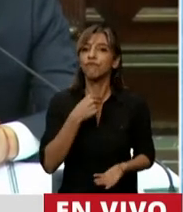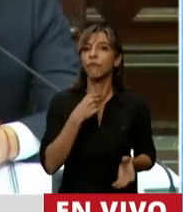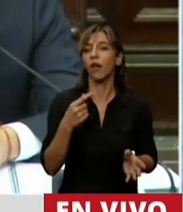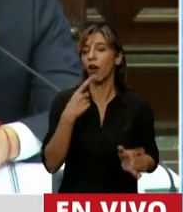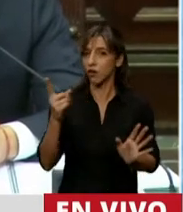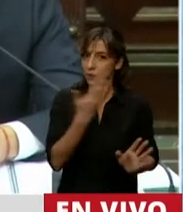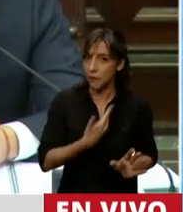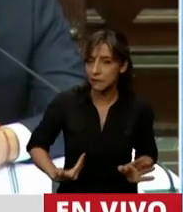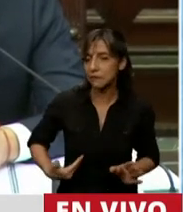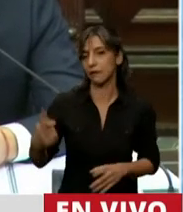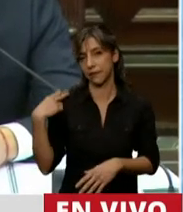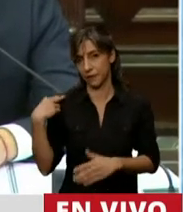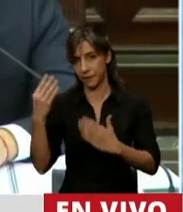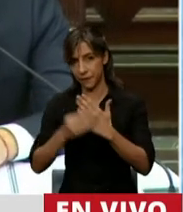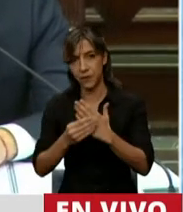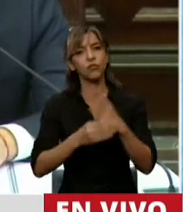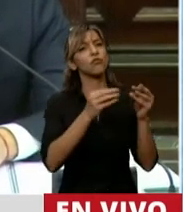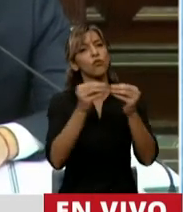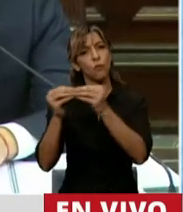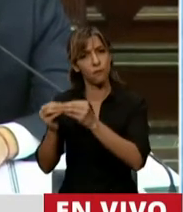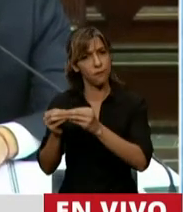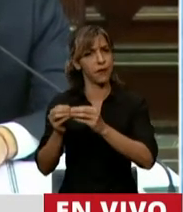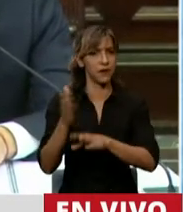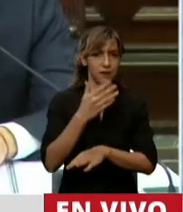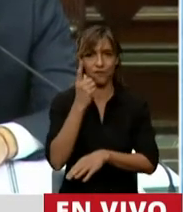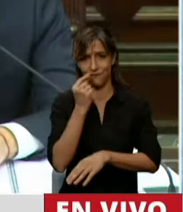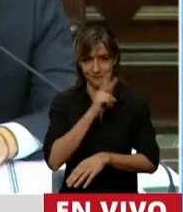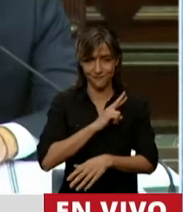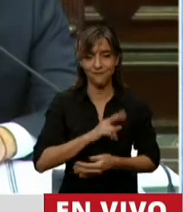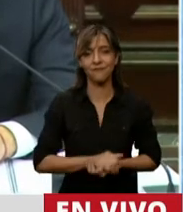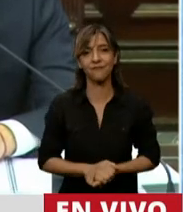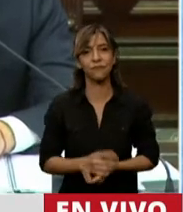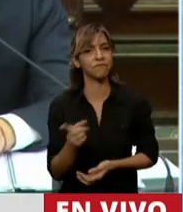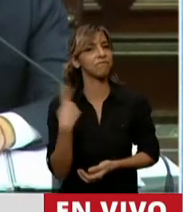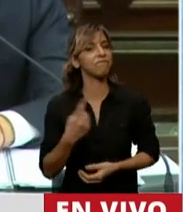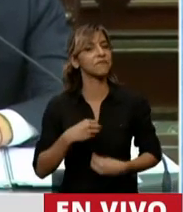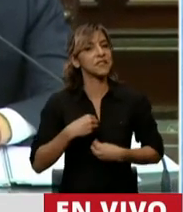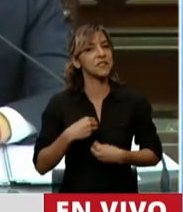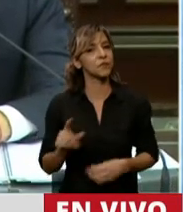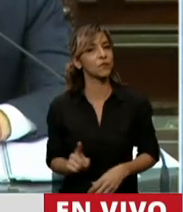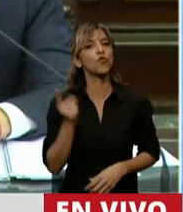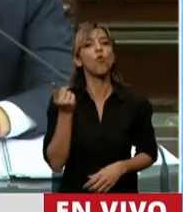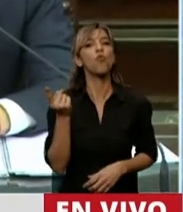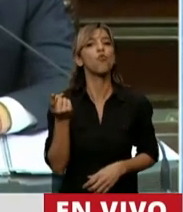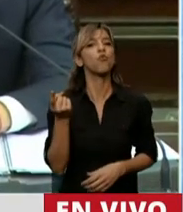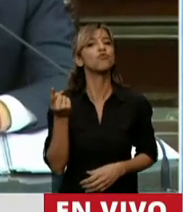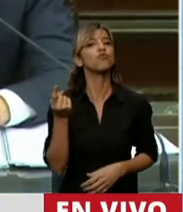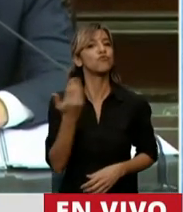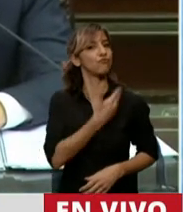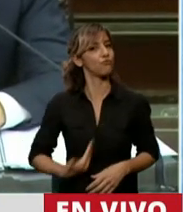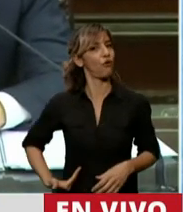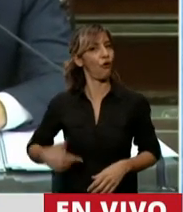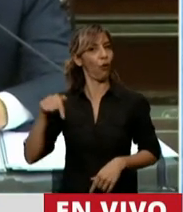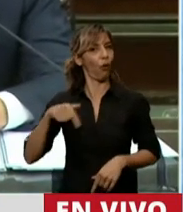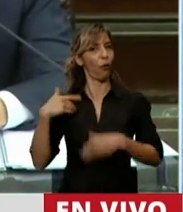Presidente, señor Jefe de Gabinete, compañeros y compañeras, la verdad que nosotros estamos muy orgullosos de nuestro Gobierno Nacional. Ha